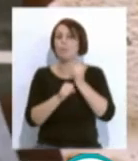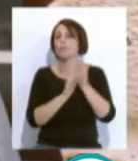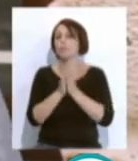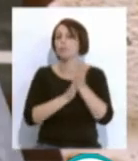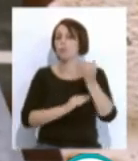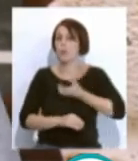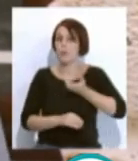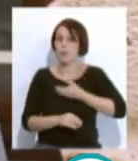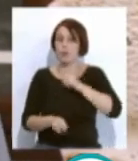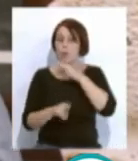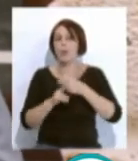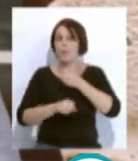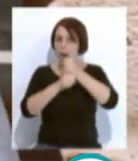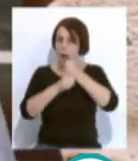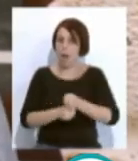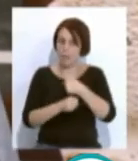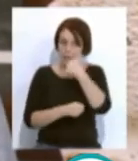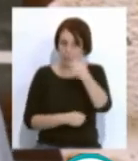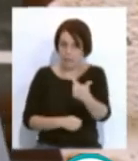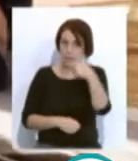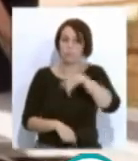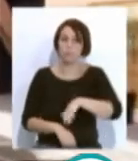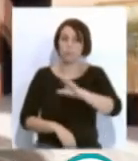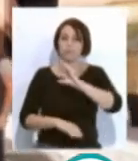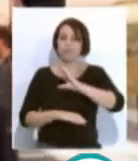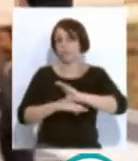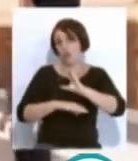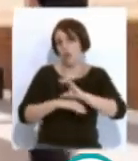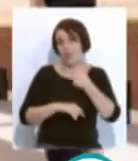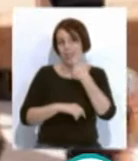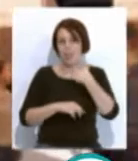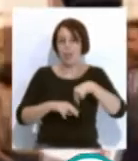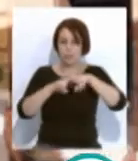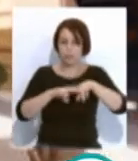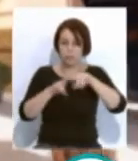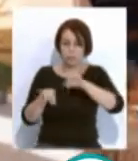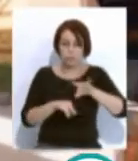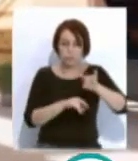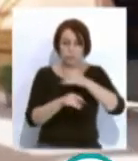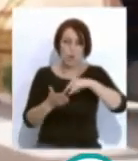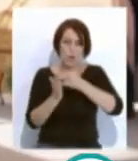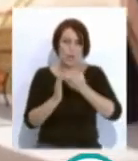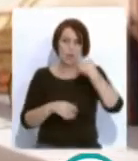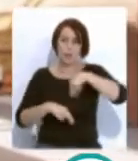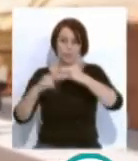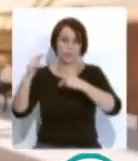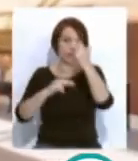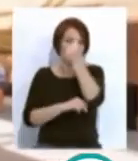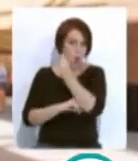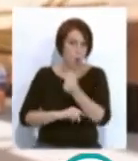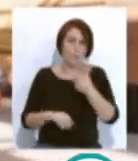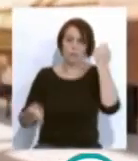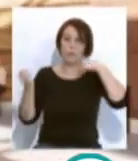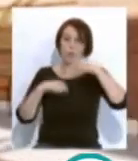Ayuntamiento, Carlos Paradas. El EDIL prevé que tras el periodo del análisis geotécnico y el diseño de obra, las actuaciones para